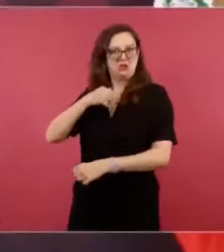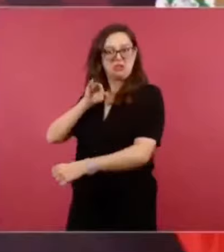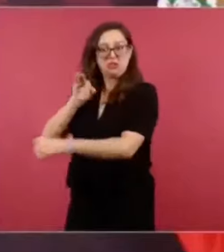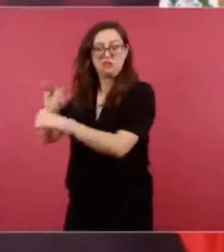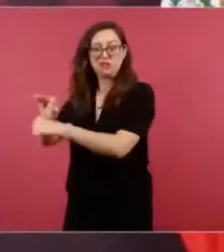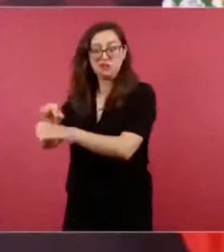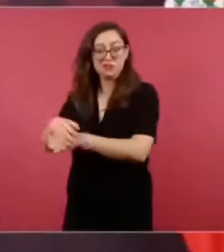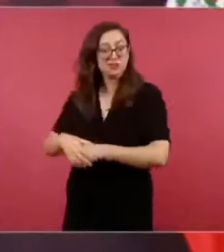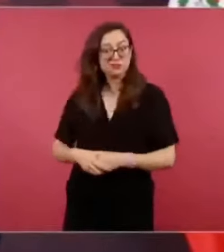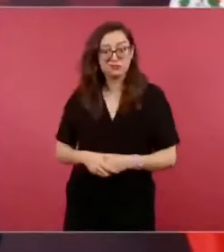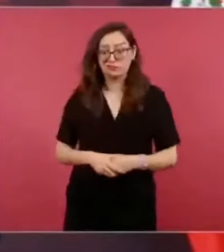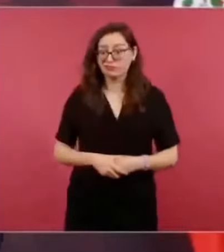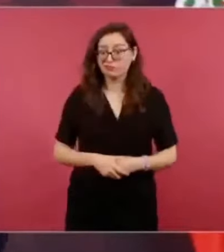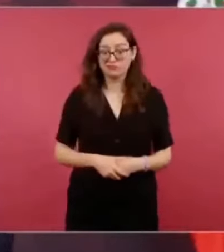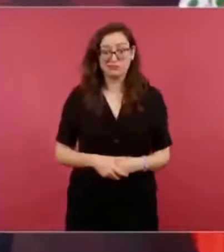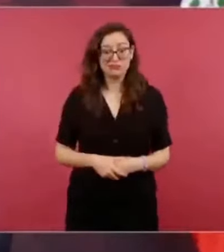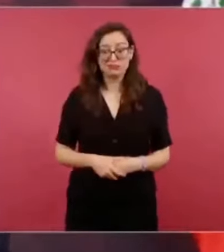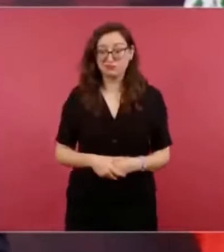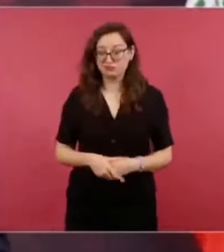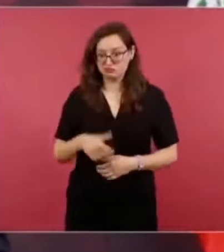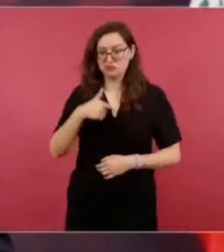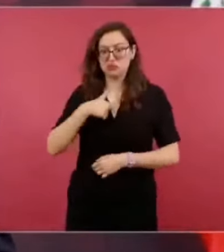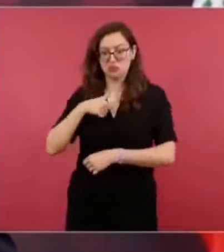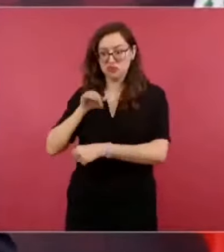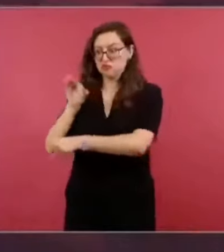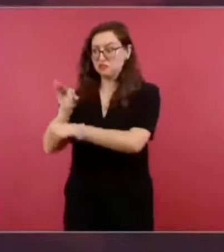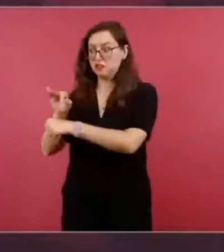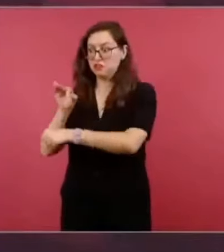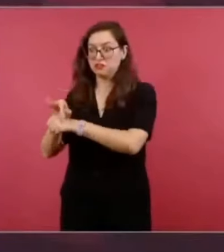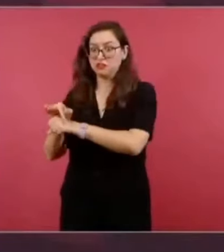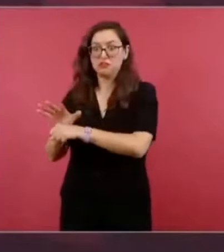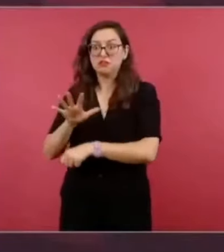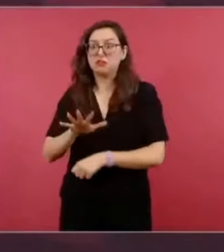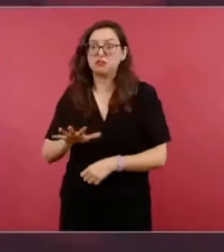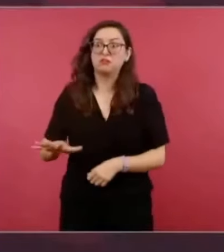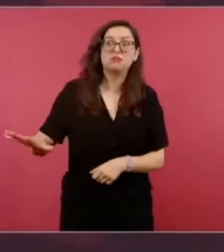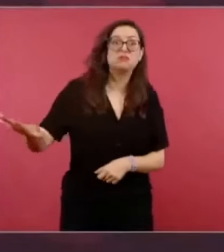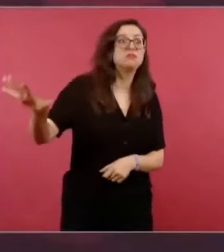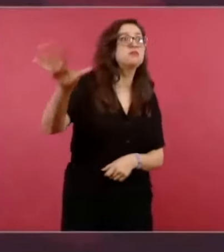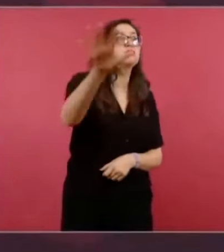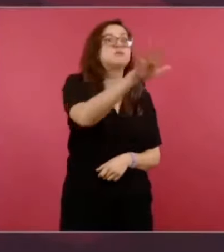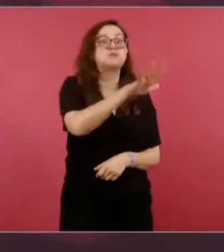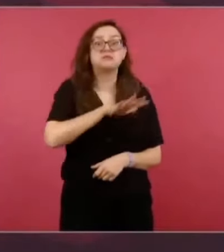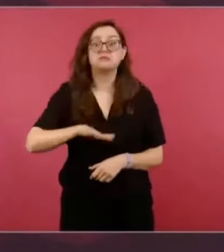es que a veces perdemos objetividad, nos pasa.